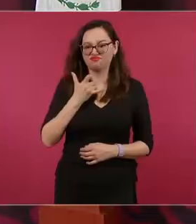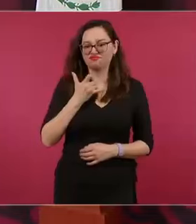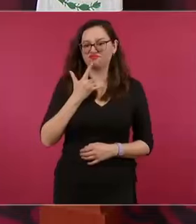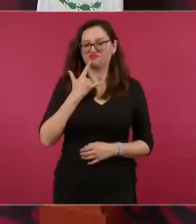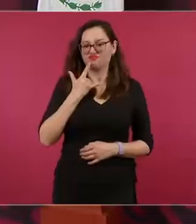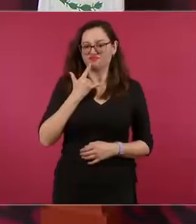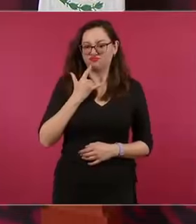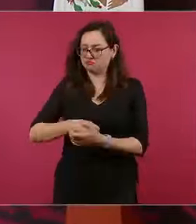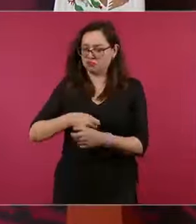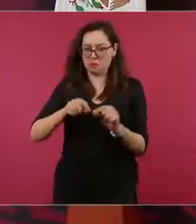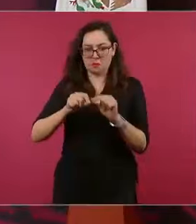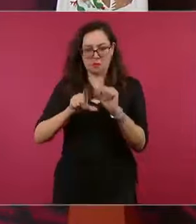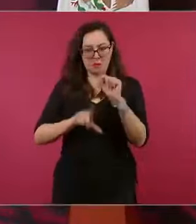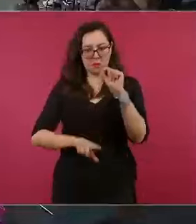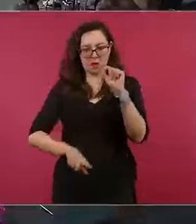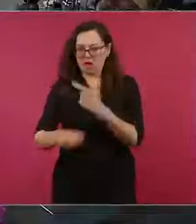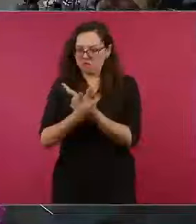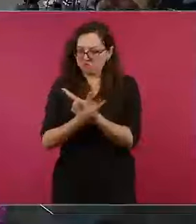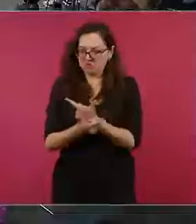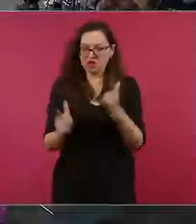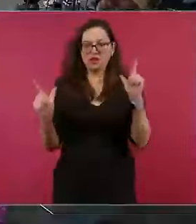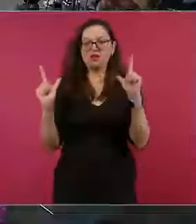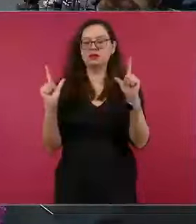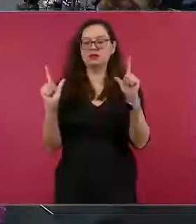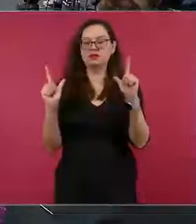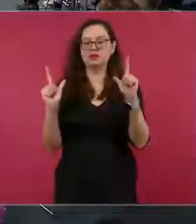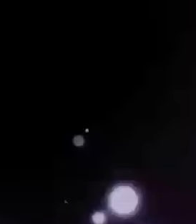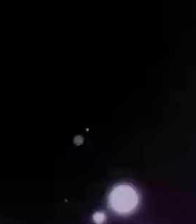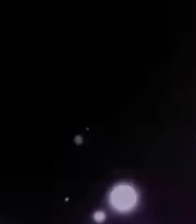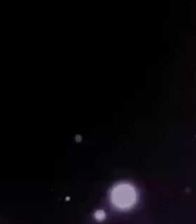Juárez. No claudicó hasta que se restauró la república.